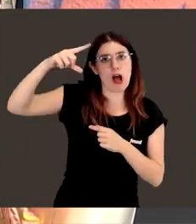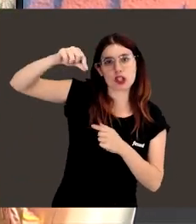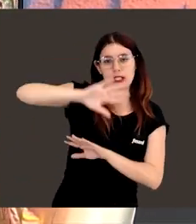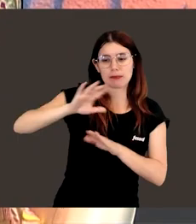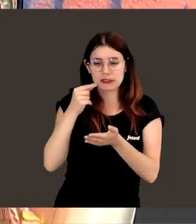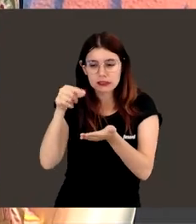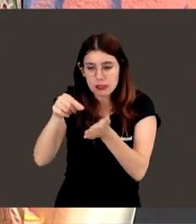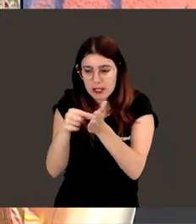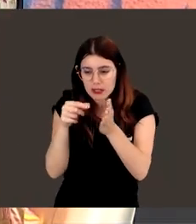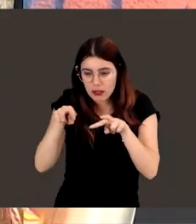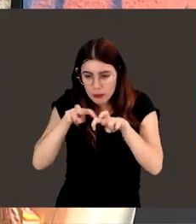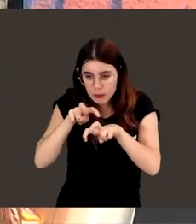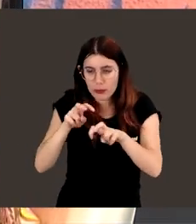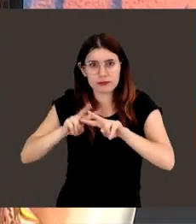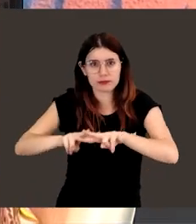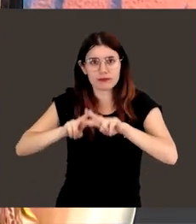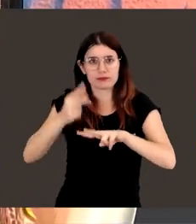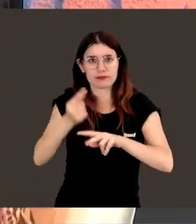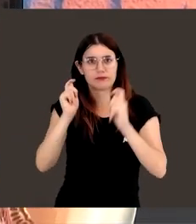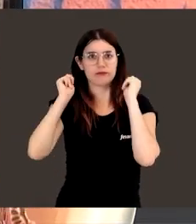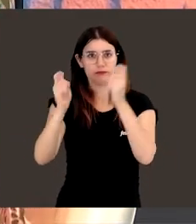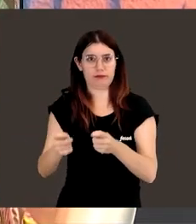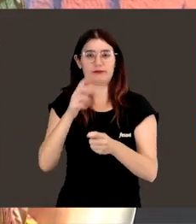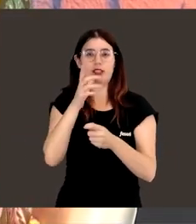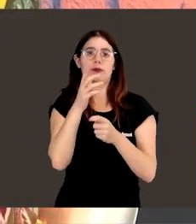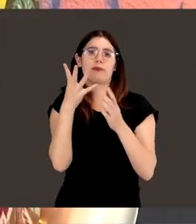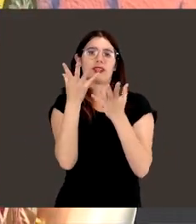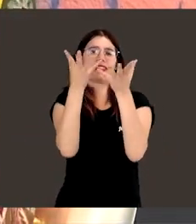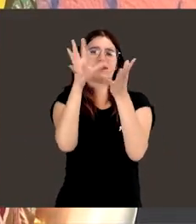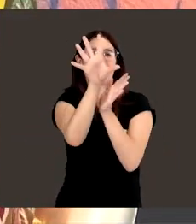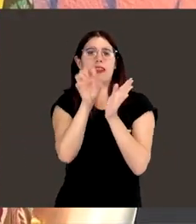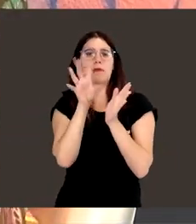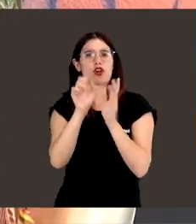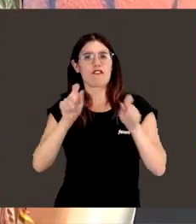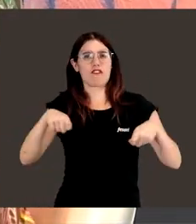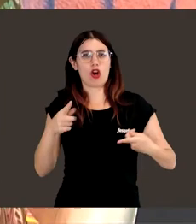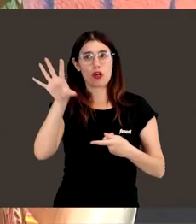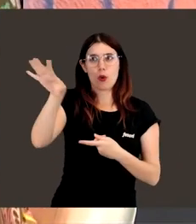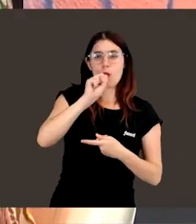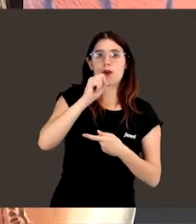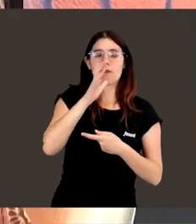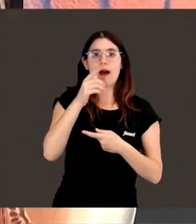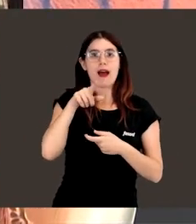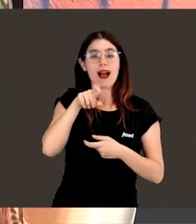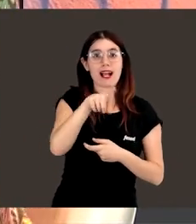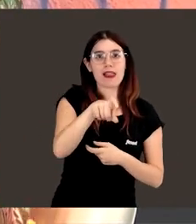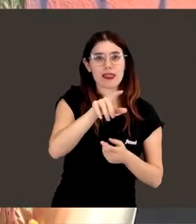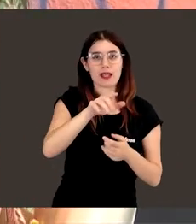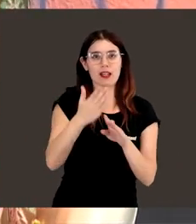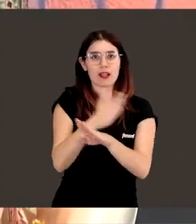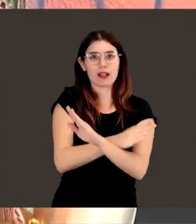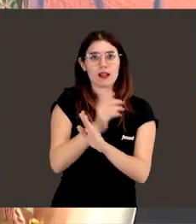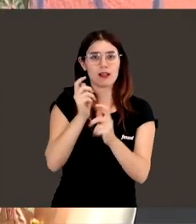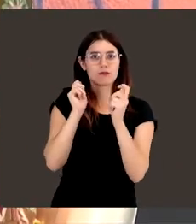microchips están preparados con unos receptores biológicos inteligentes para detectar, imaginaros, pues, un cáncer de forma precoz, ¿no?